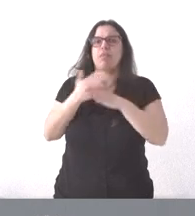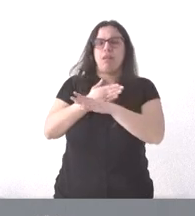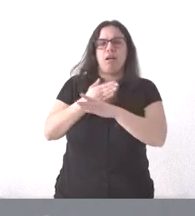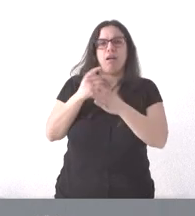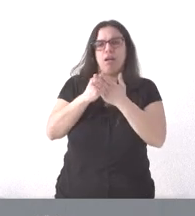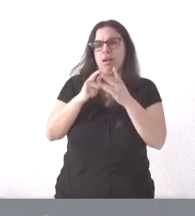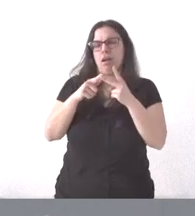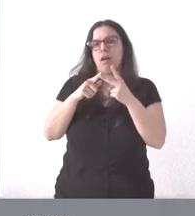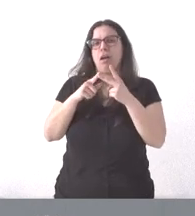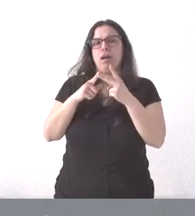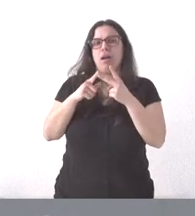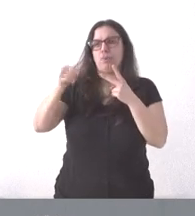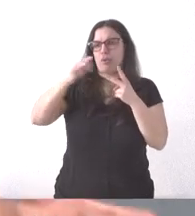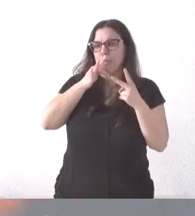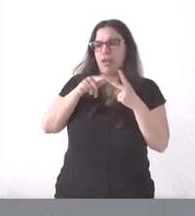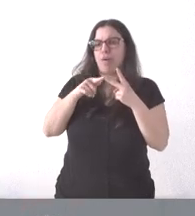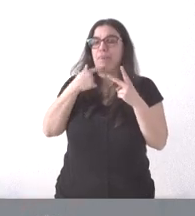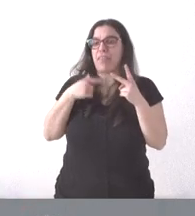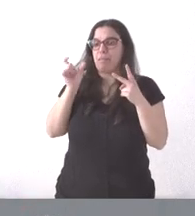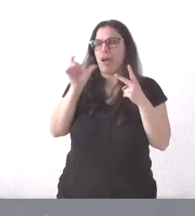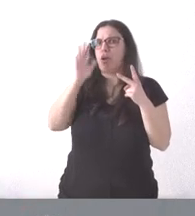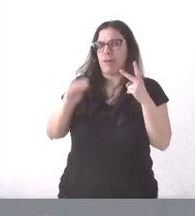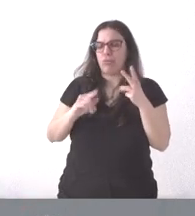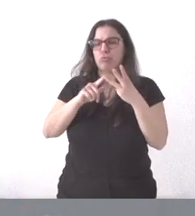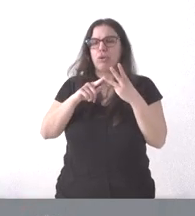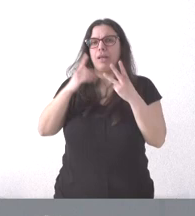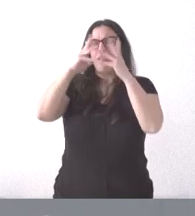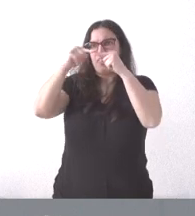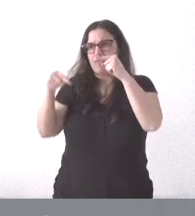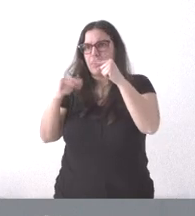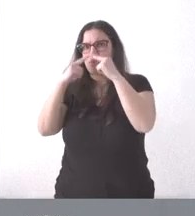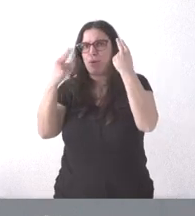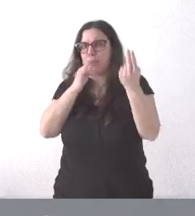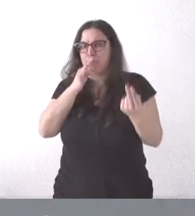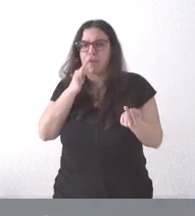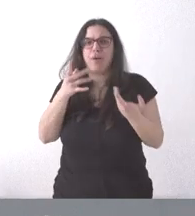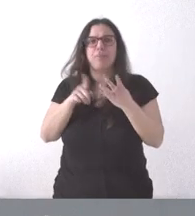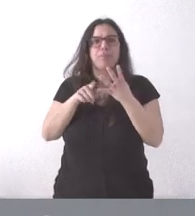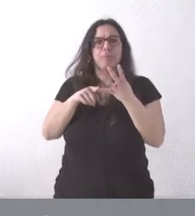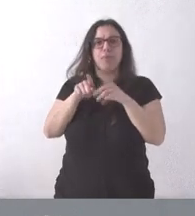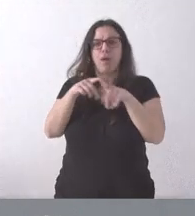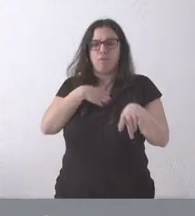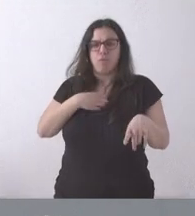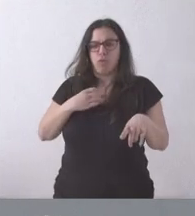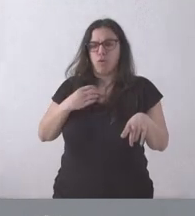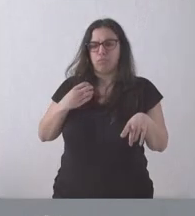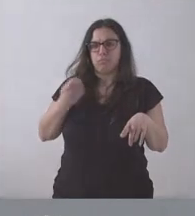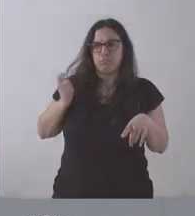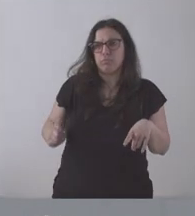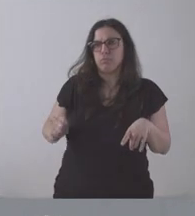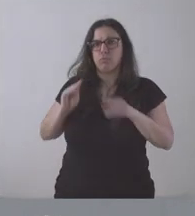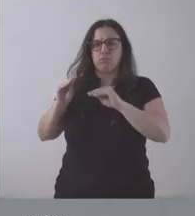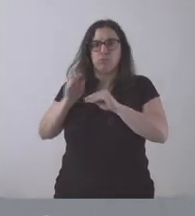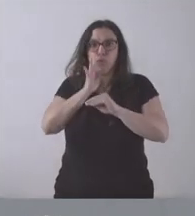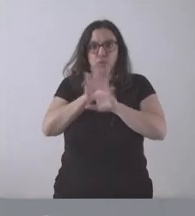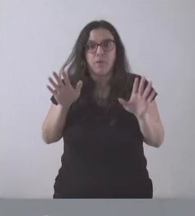cantidades inferiores a las que nos dijeron, el déficit público no está muy claro, el volumen de las retribuciones de los empleados públicos está por definir, pero hemos decidido